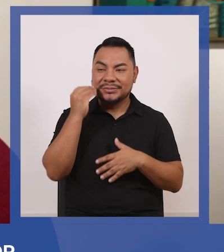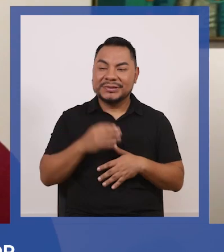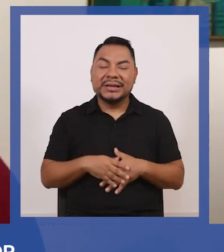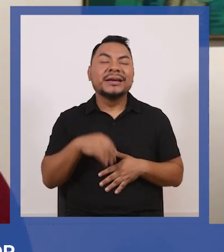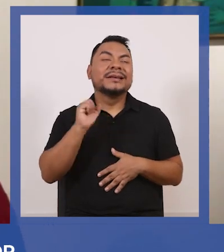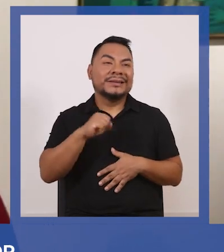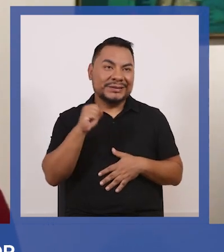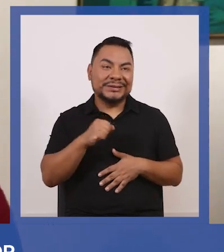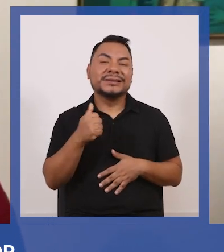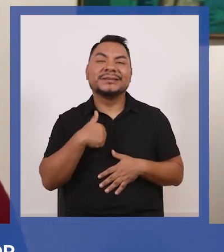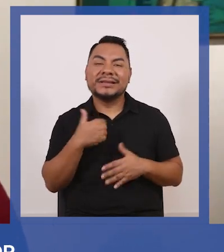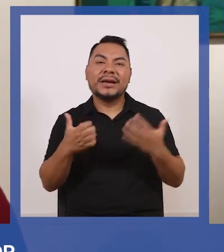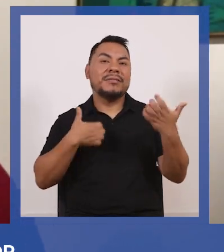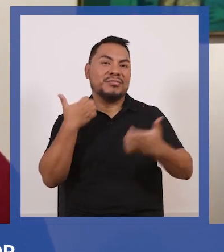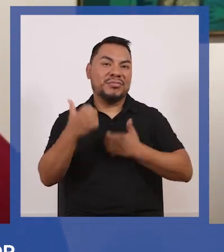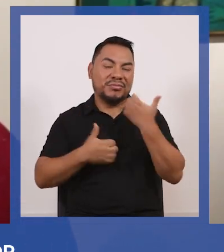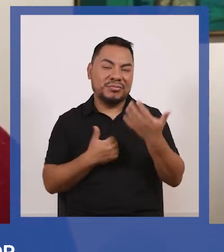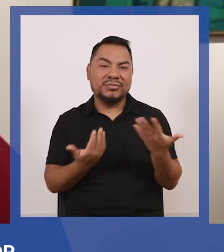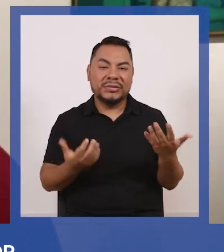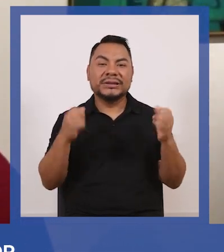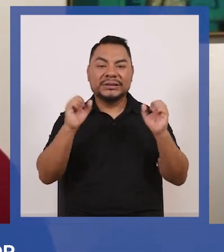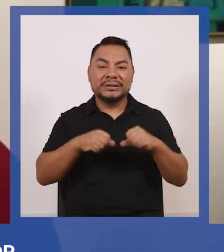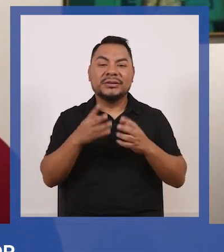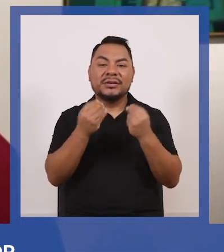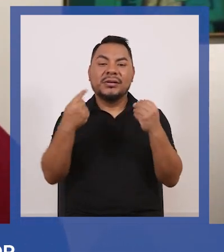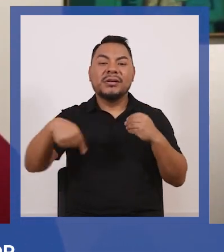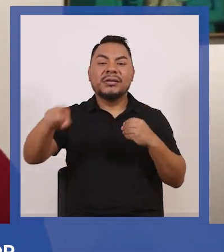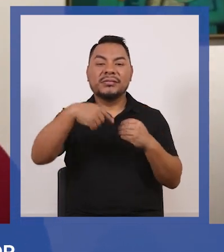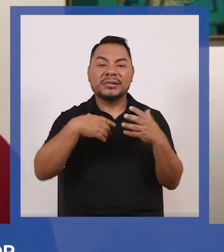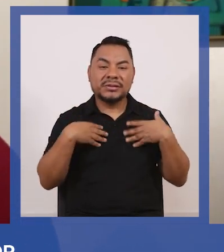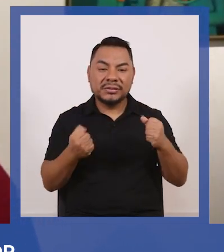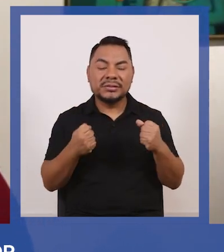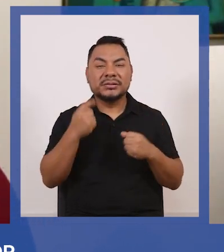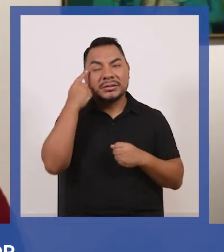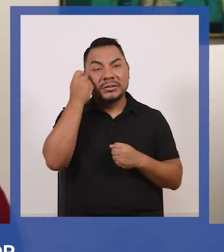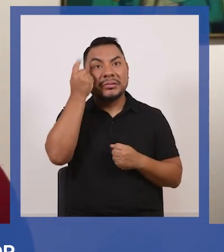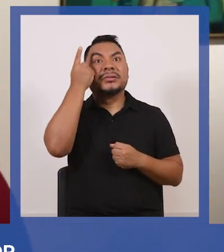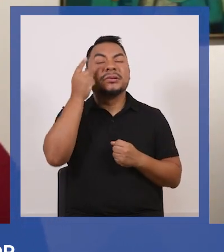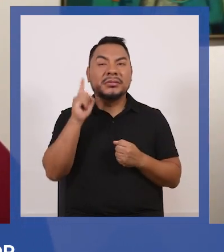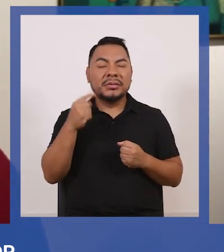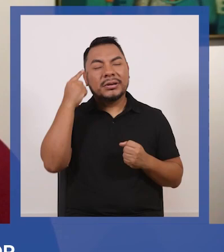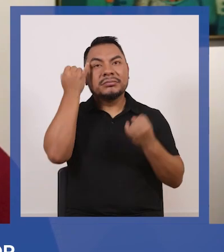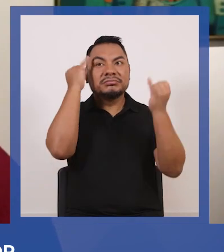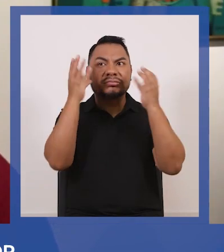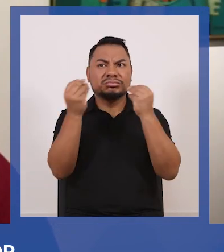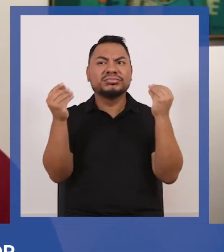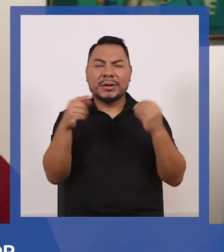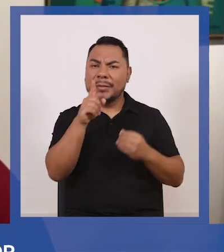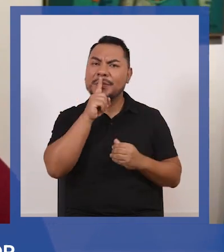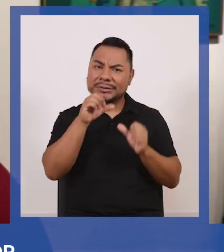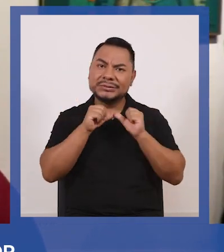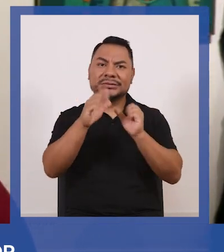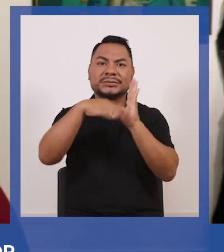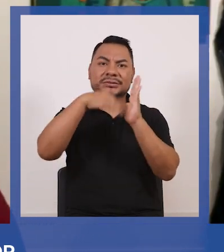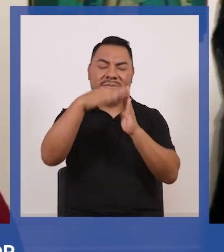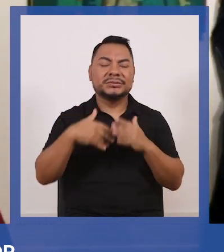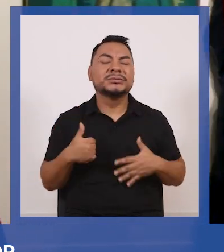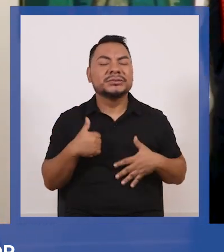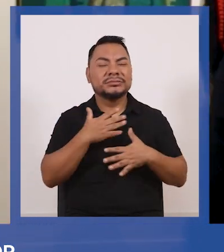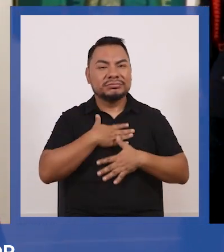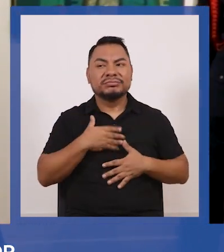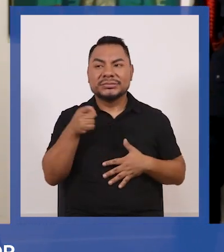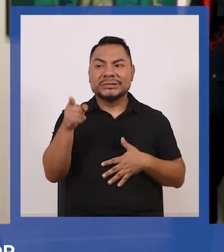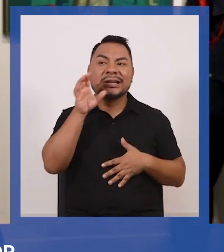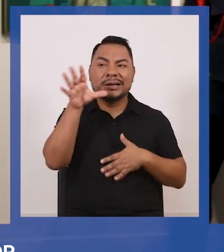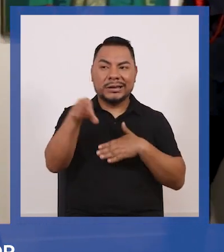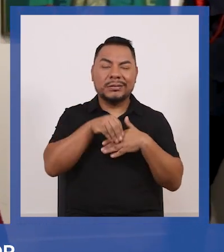emocionados creo que le ha llegado sigue llegando con mucha salud mucha lucidez mucha creatividad y necesitamos tener esos